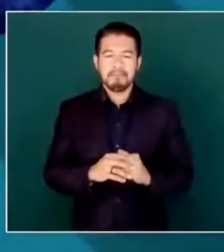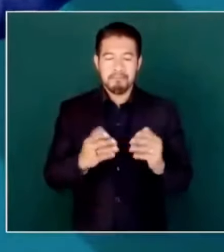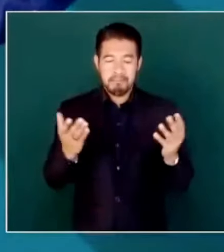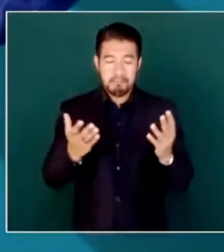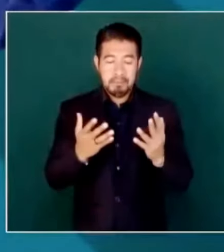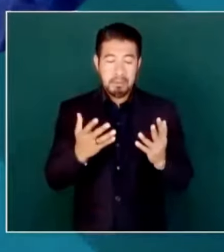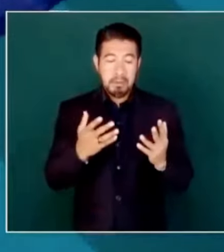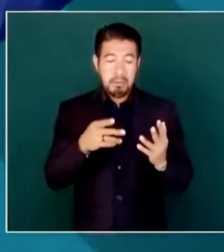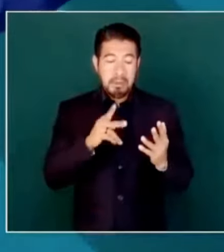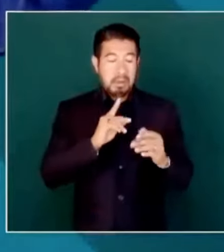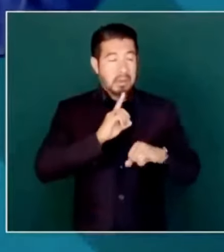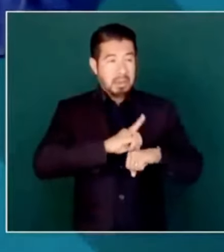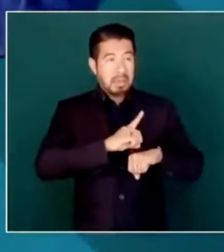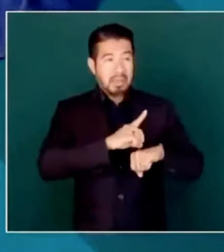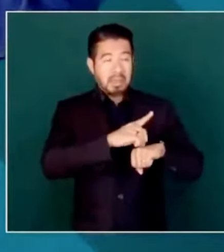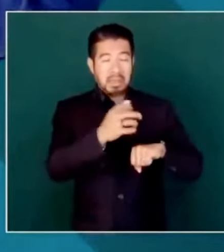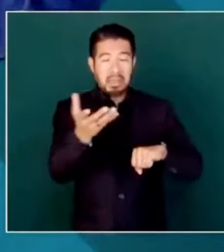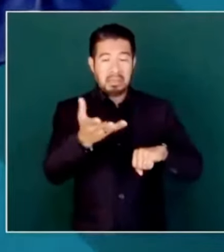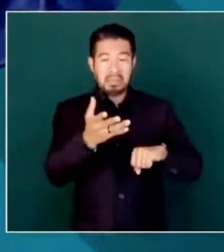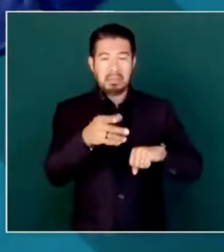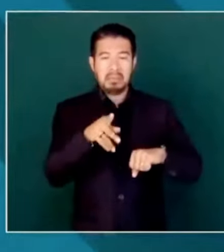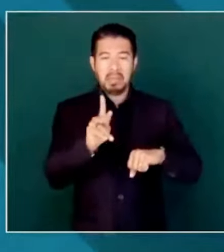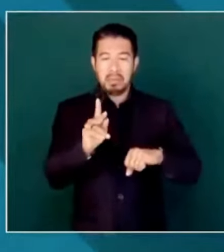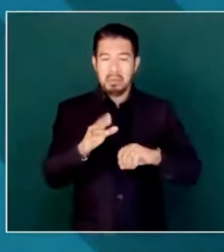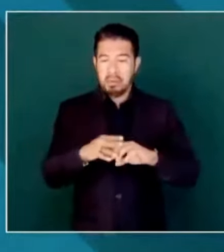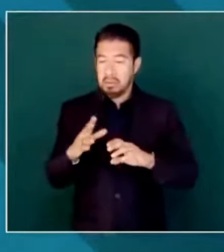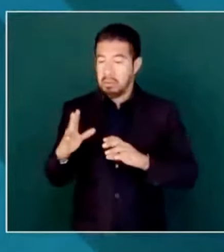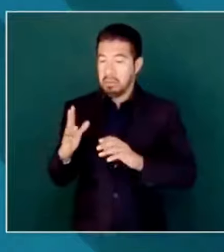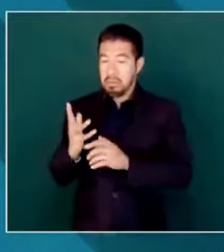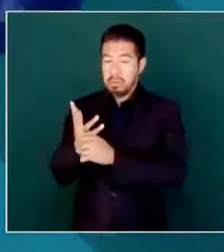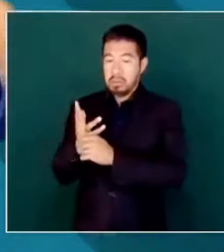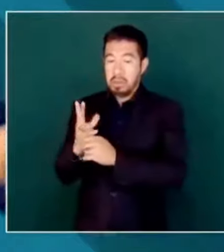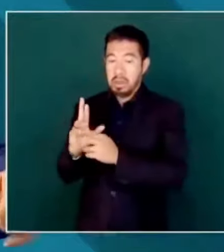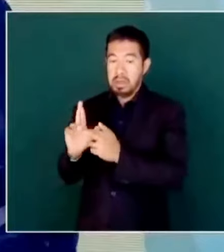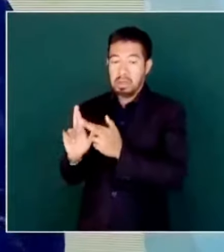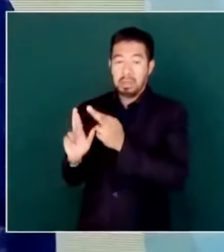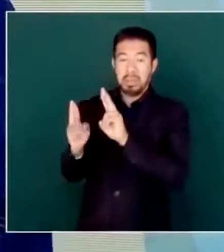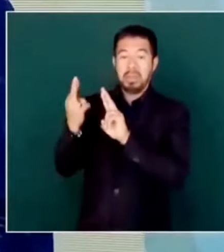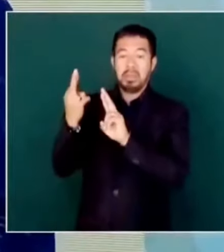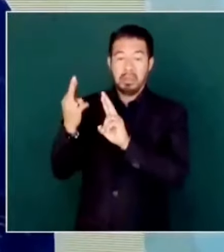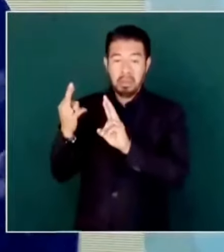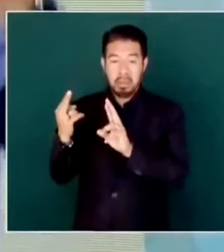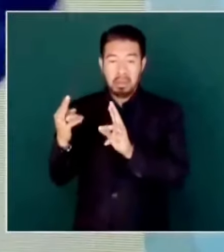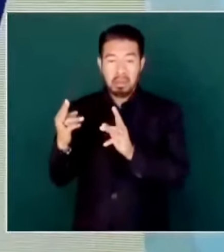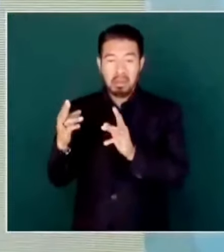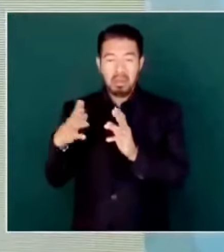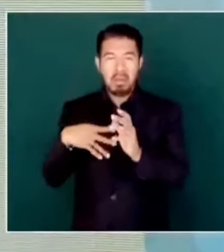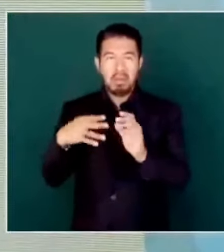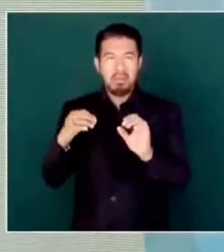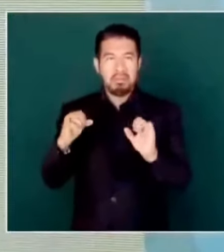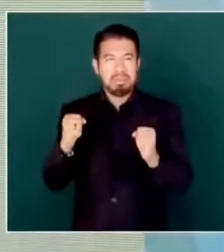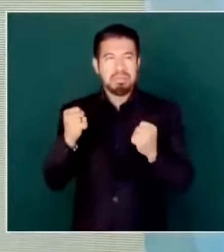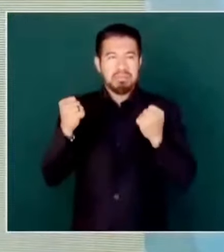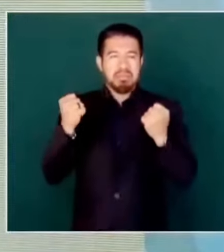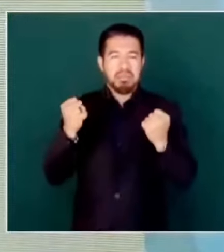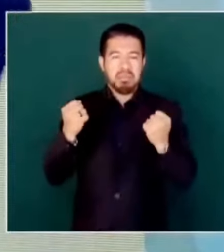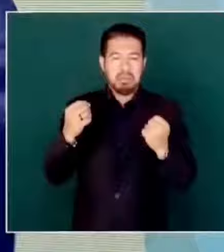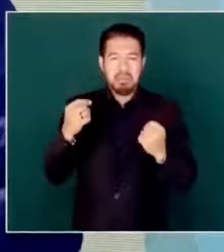revolución, una transformación mediante un movimiento armado, que eso es una vanguardia,